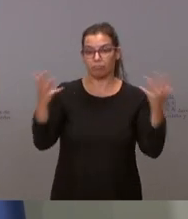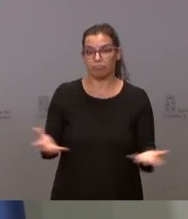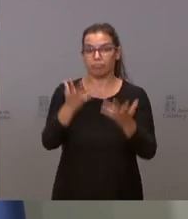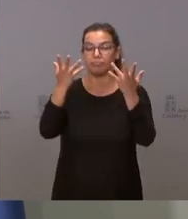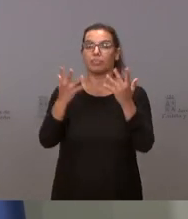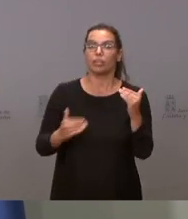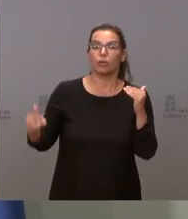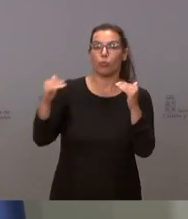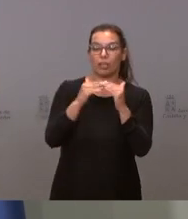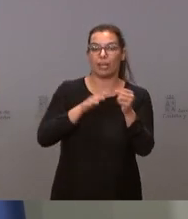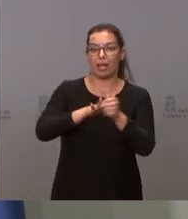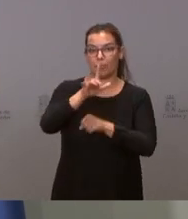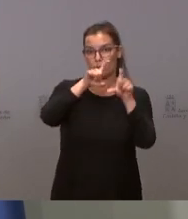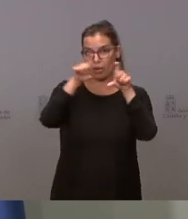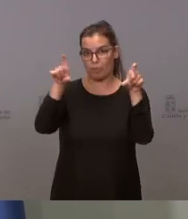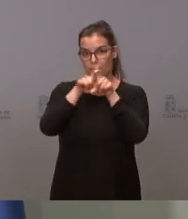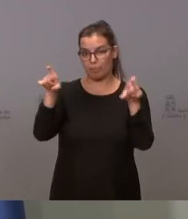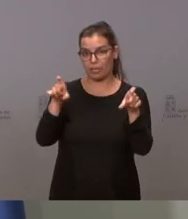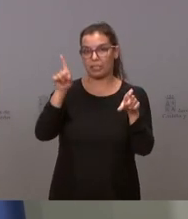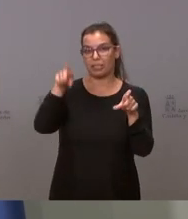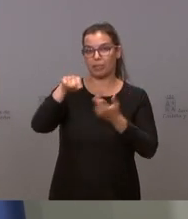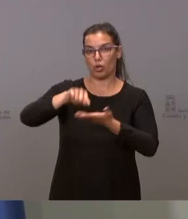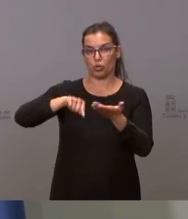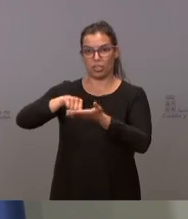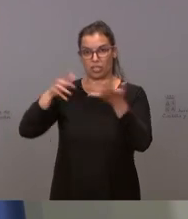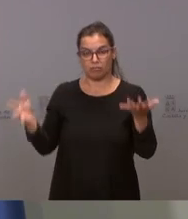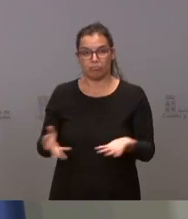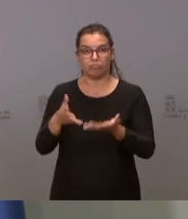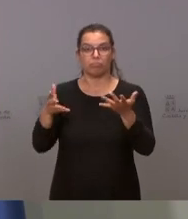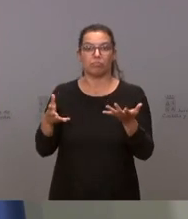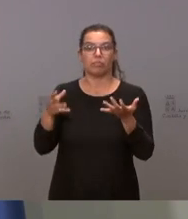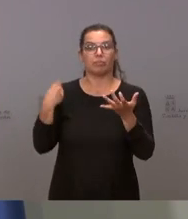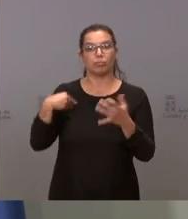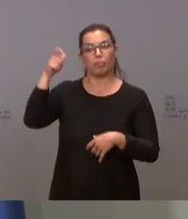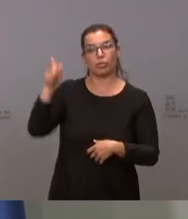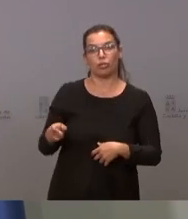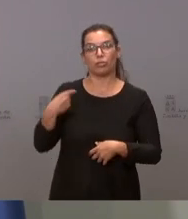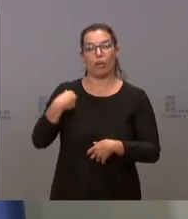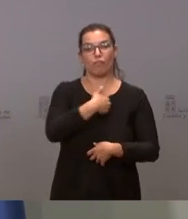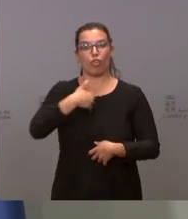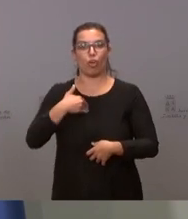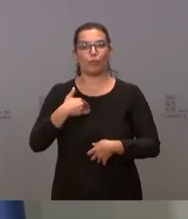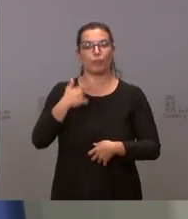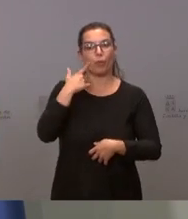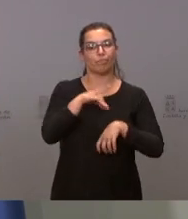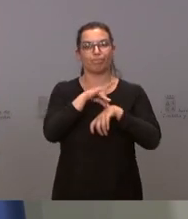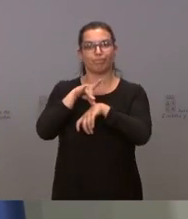igualdad en el ámbito empresarial y la contratación de agentes de igualdad en ese ámbito.